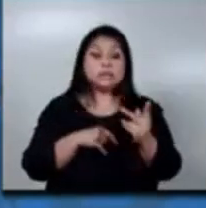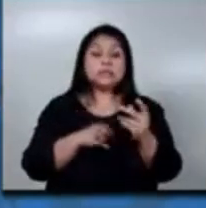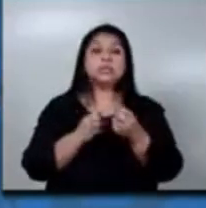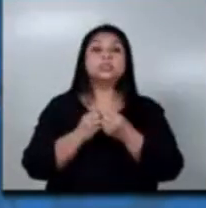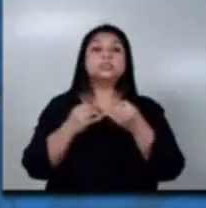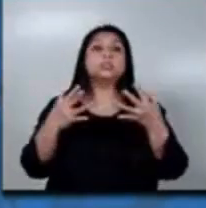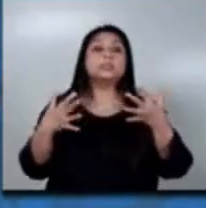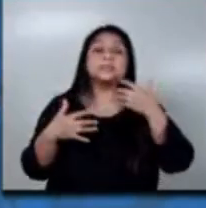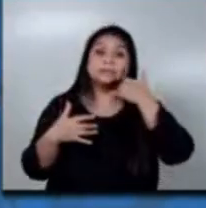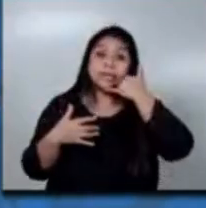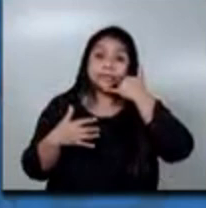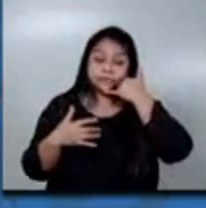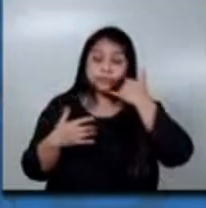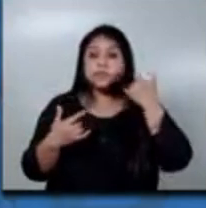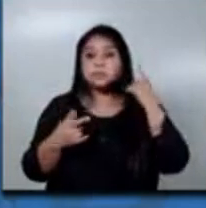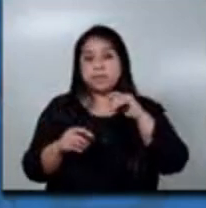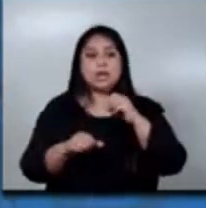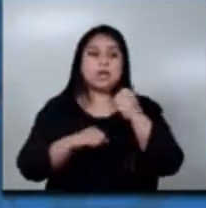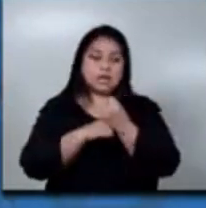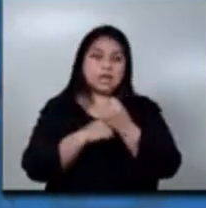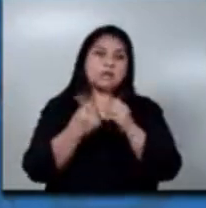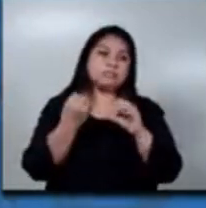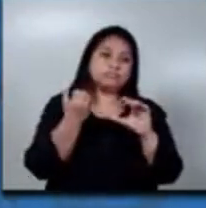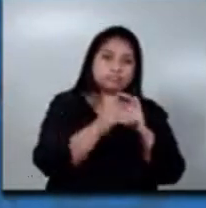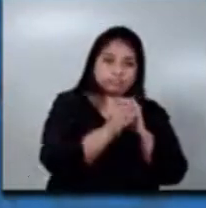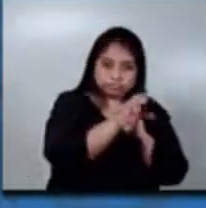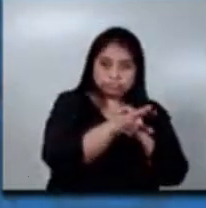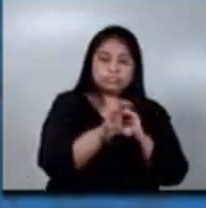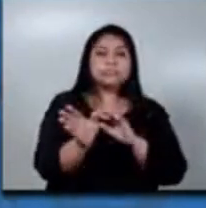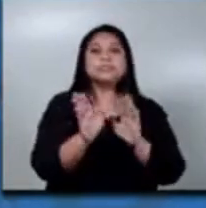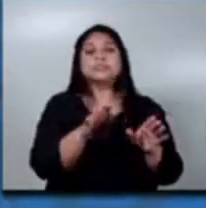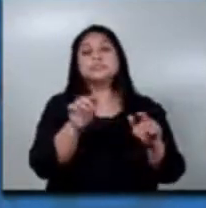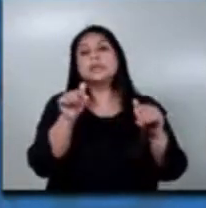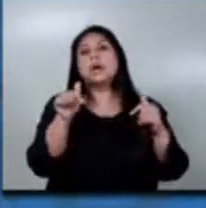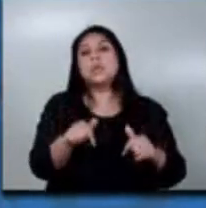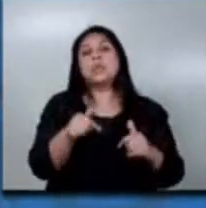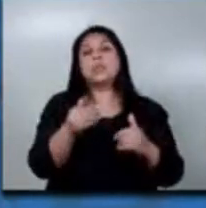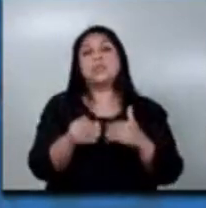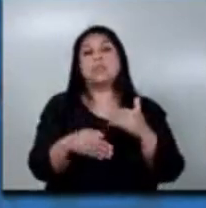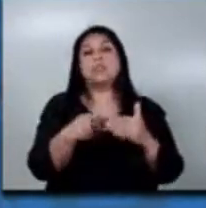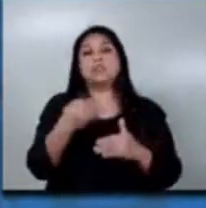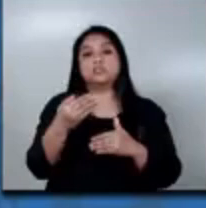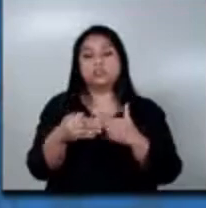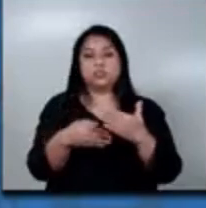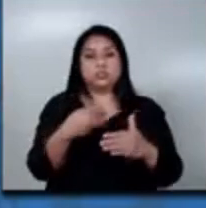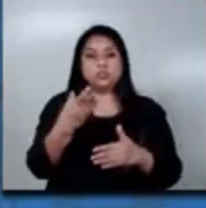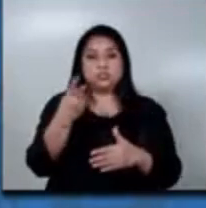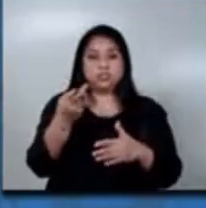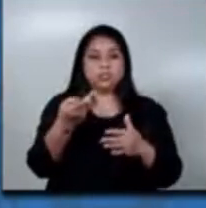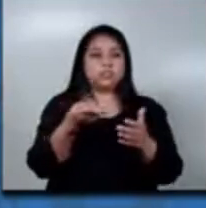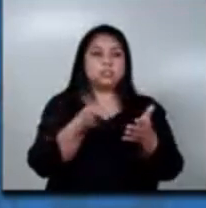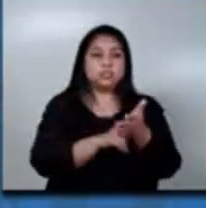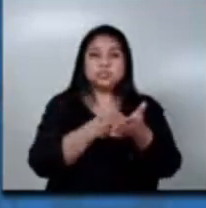El tiempo, como les decía, en este momento estamos en un proceso de registro